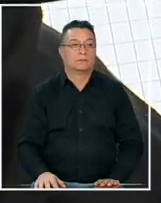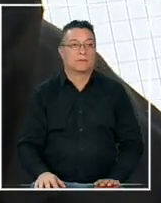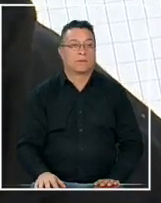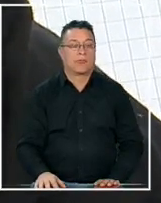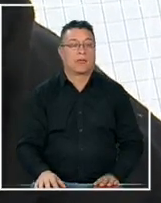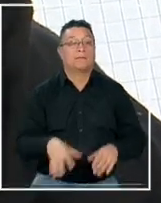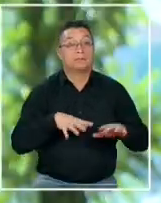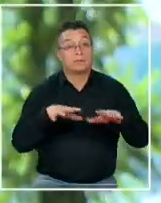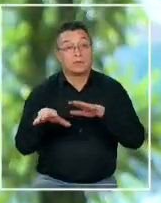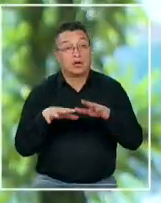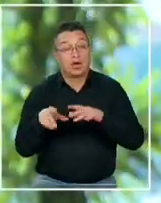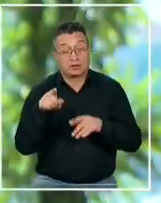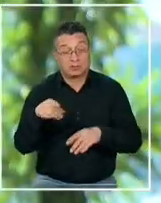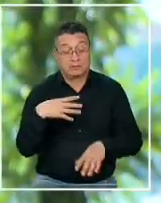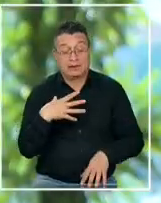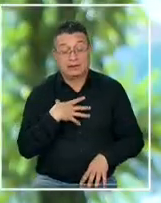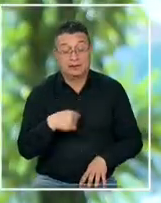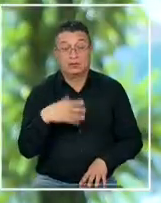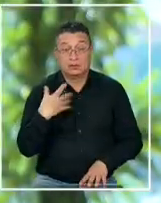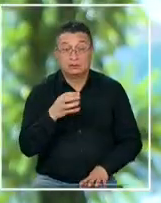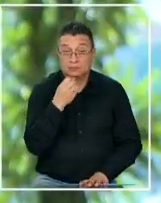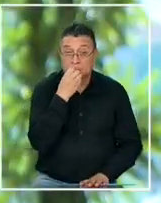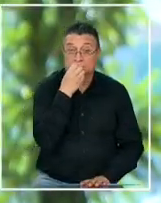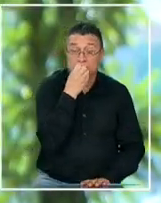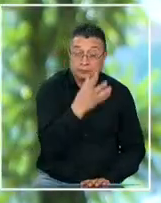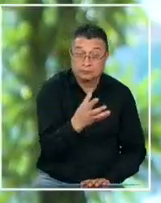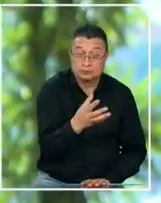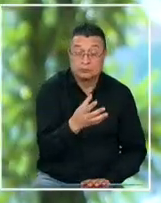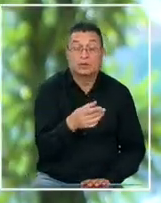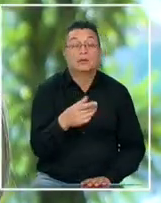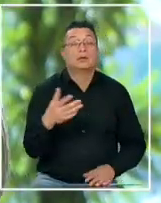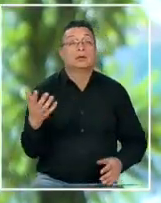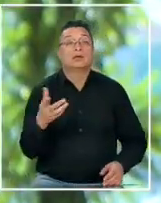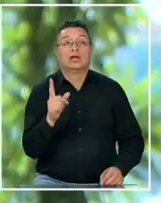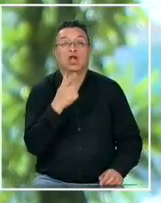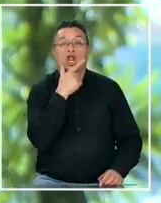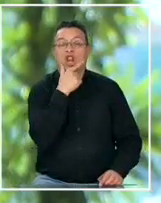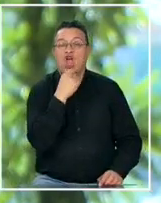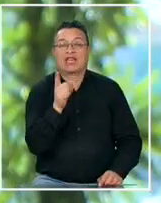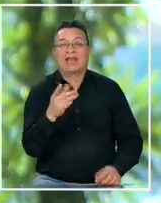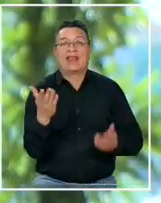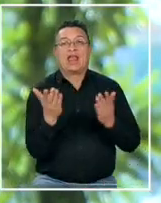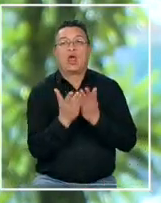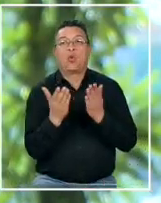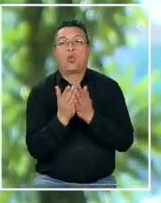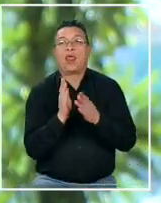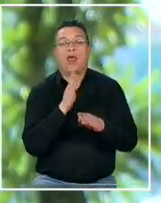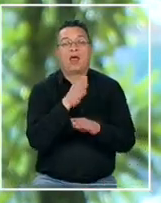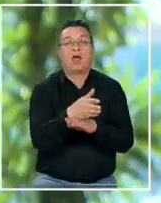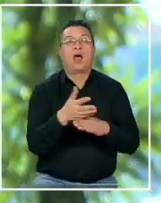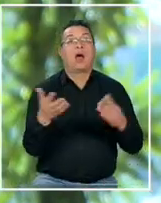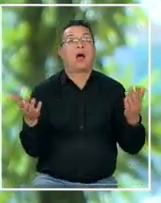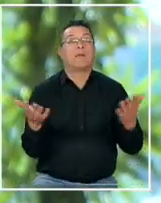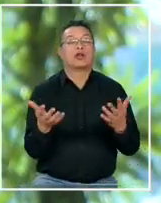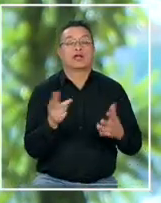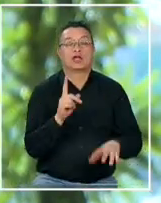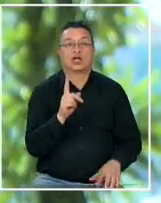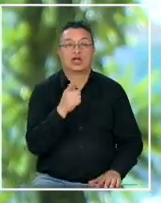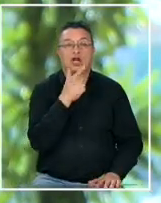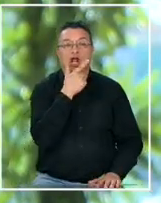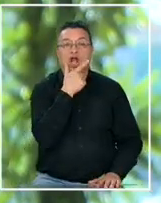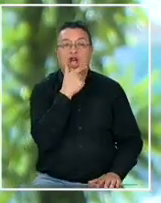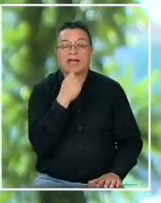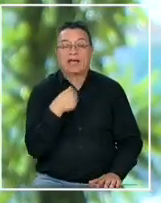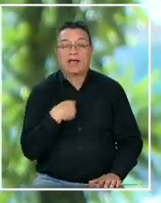una de las cosas que Máximo manifestó es que no quería ir a la escuela porque no quería estar